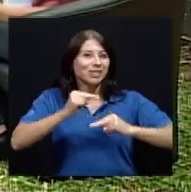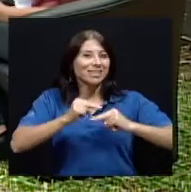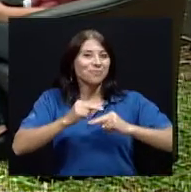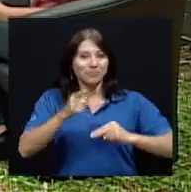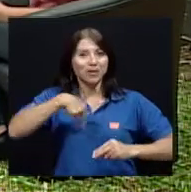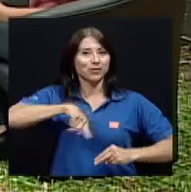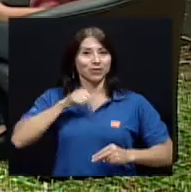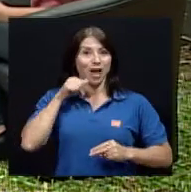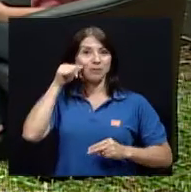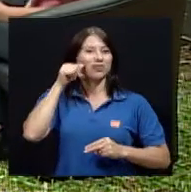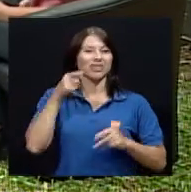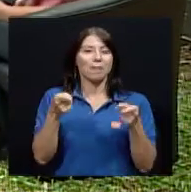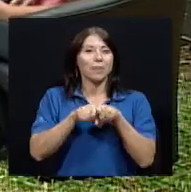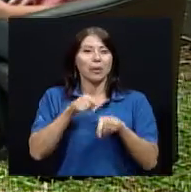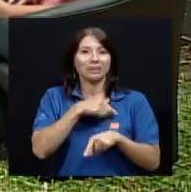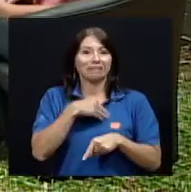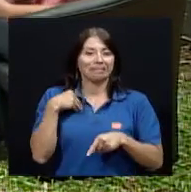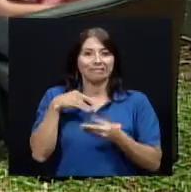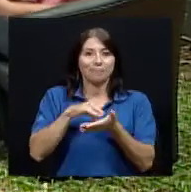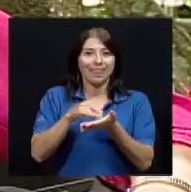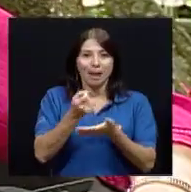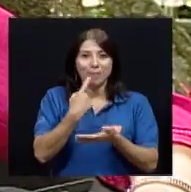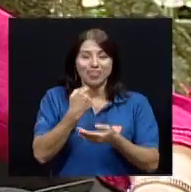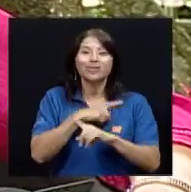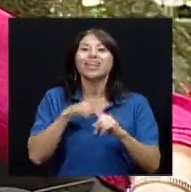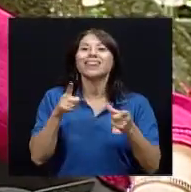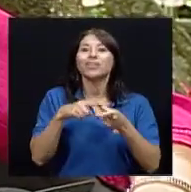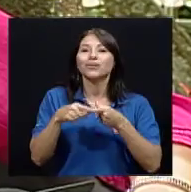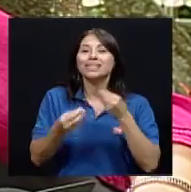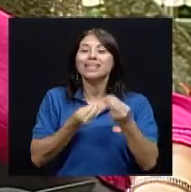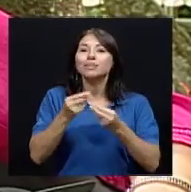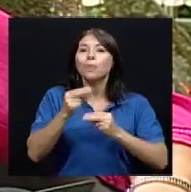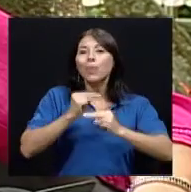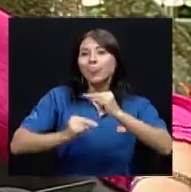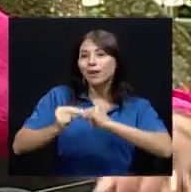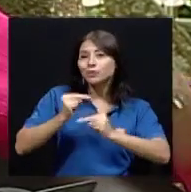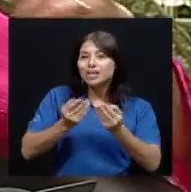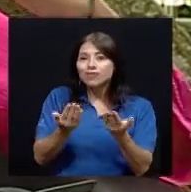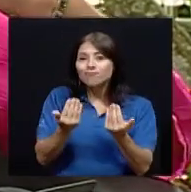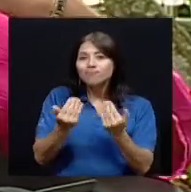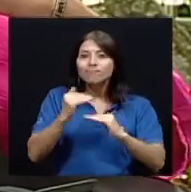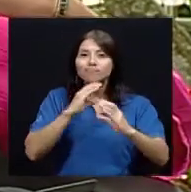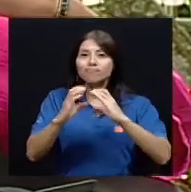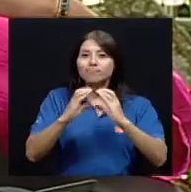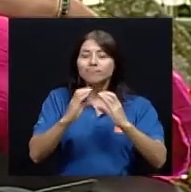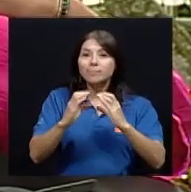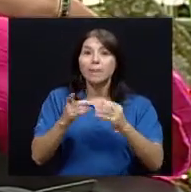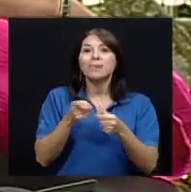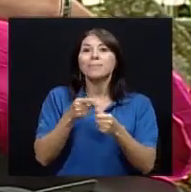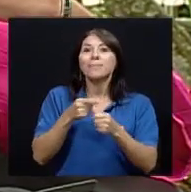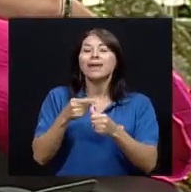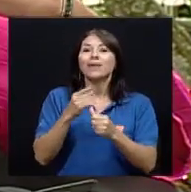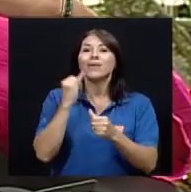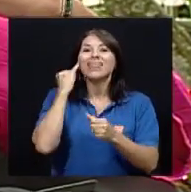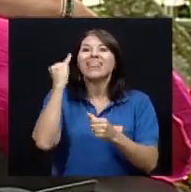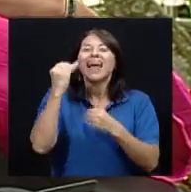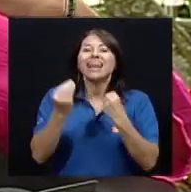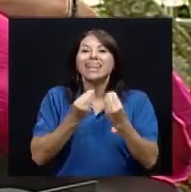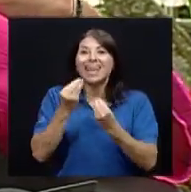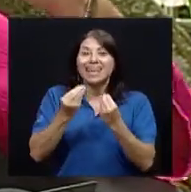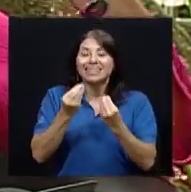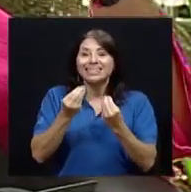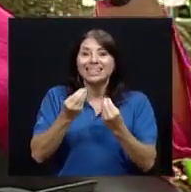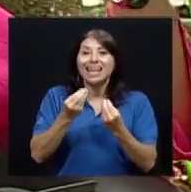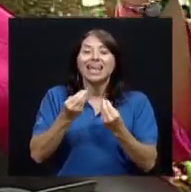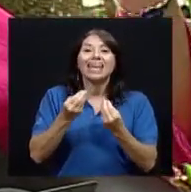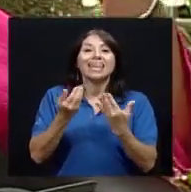le gusta estar tomando medicamentos entonces es un proceso de negociación lo ideal sería ir introduciendo la jeringa poco a poco para evitar